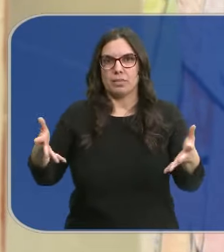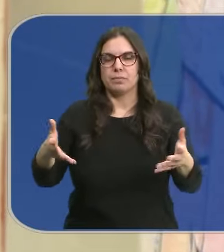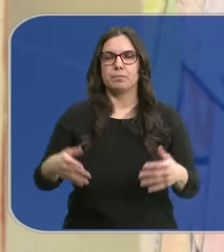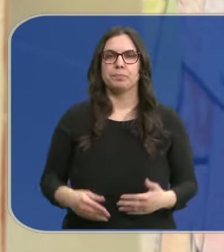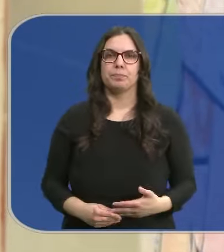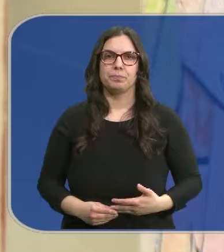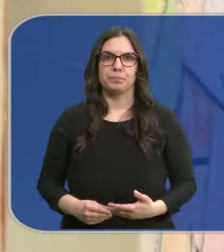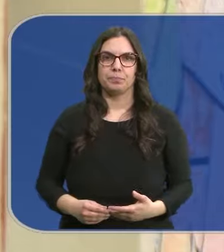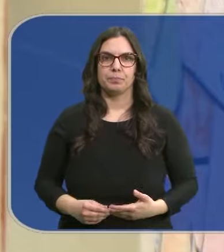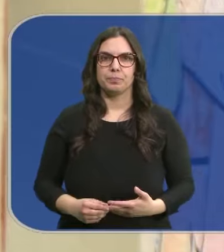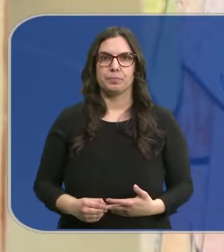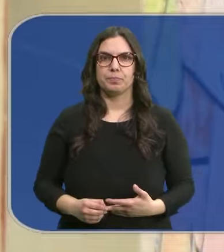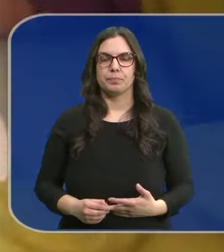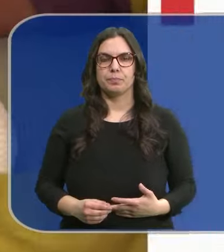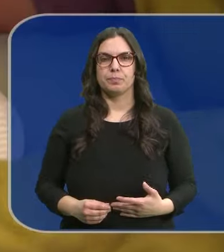programa.